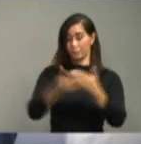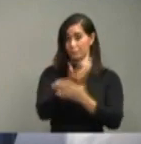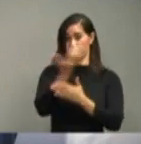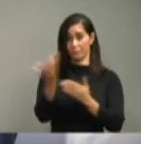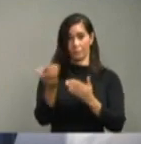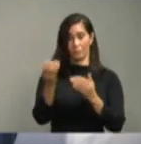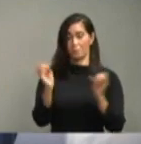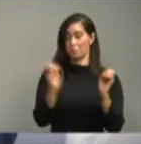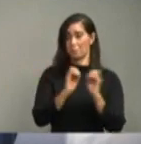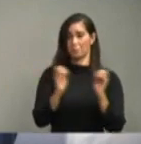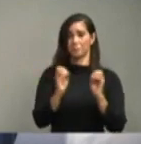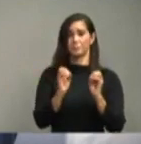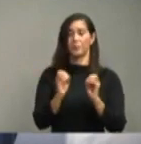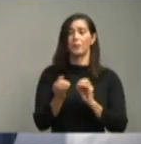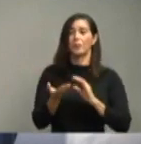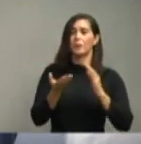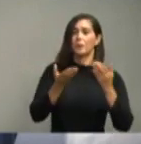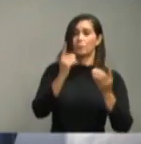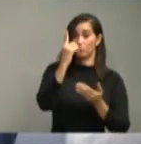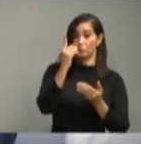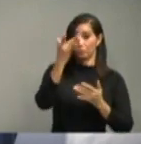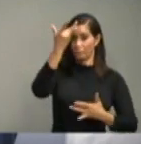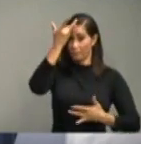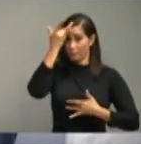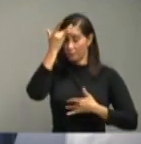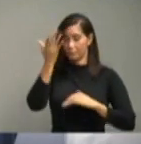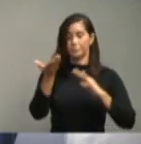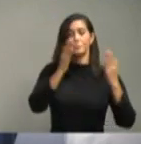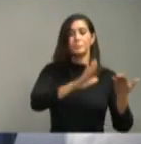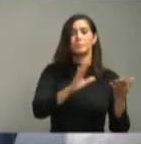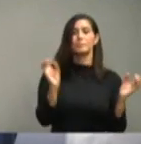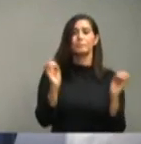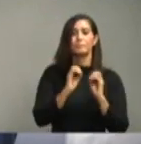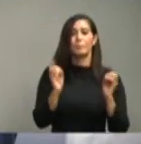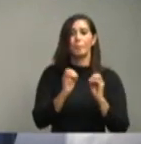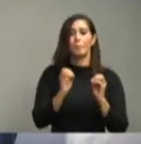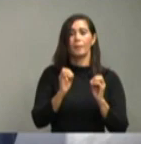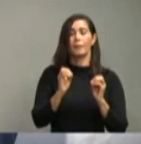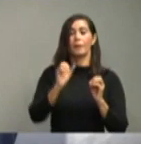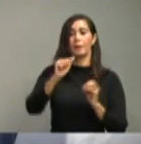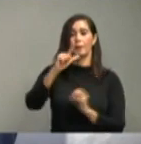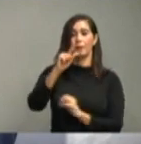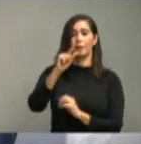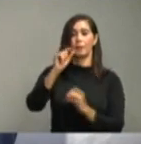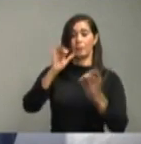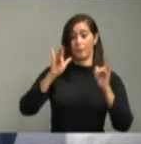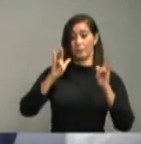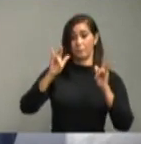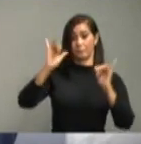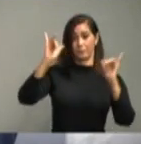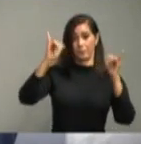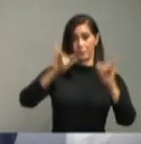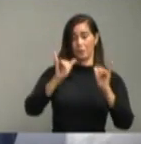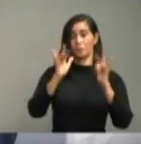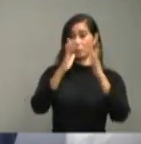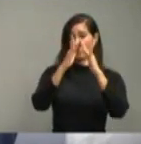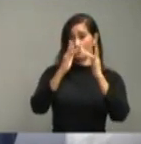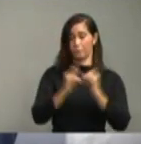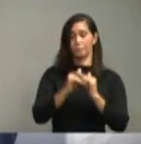acumulado, cero fallecimiento. La Alta Gracia, 1 caso nuevo,